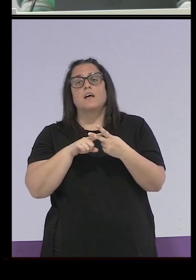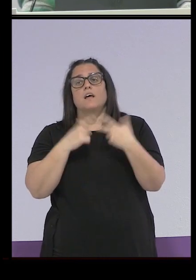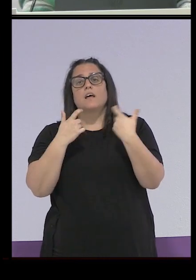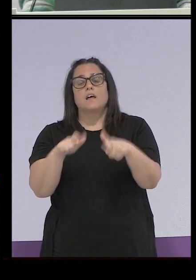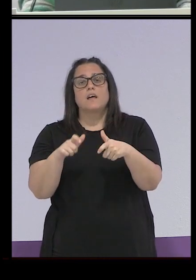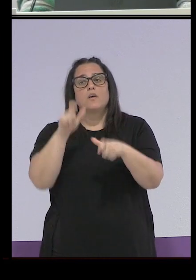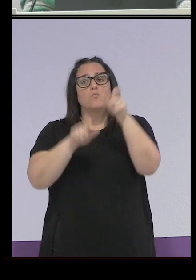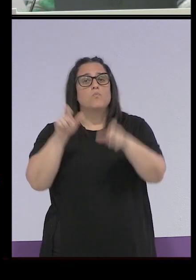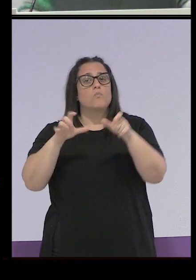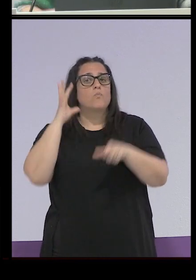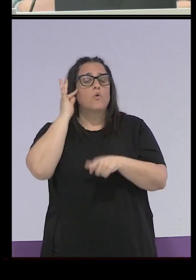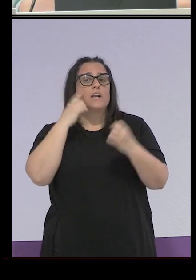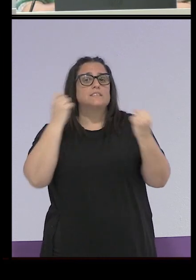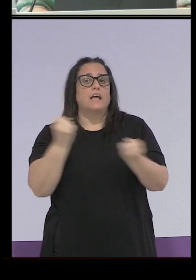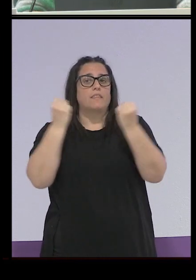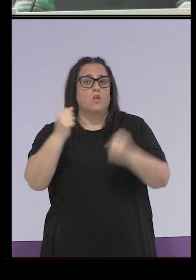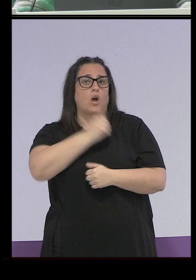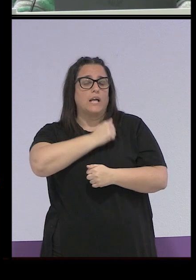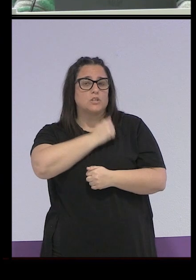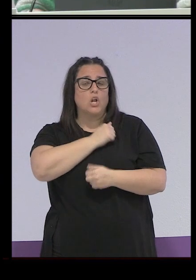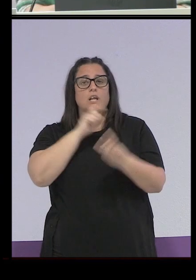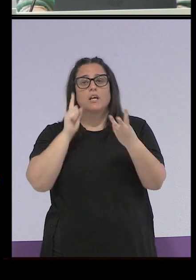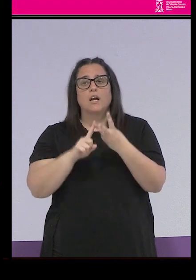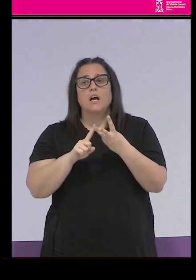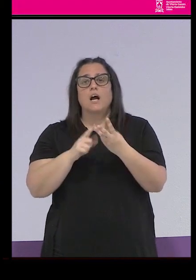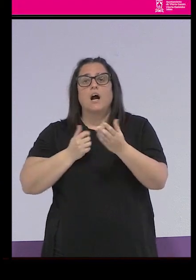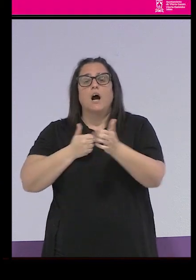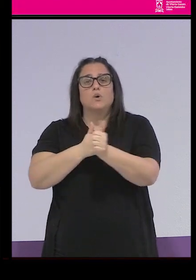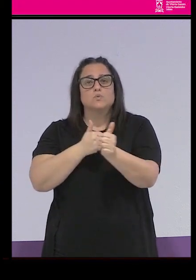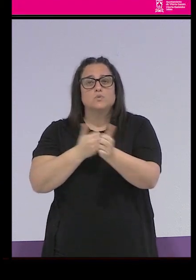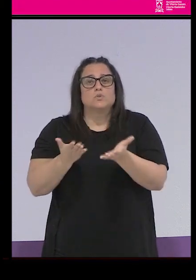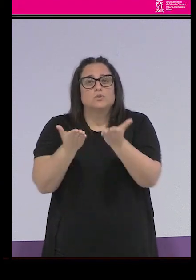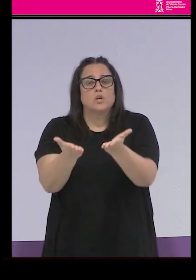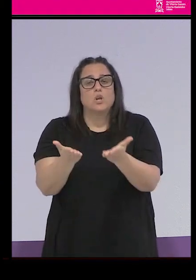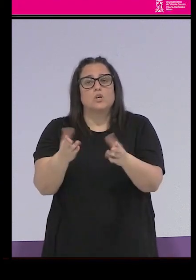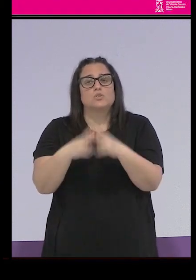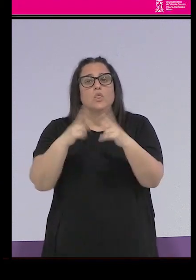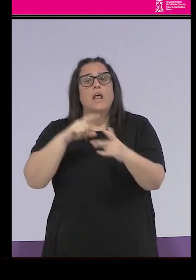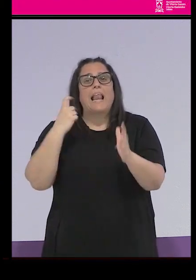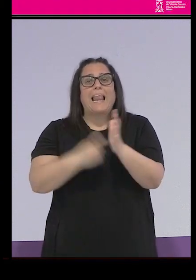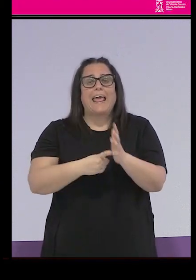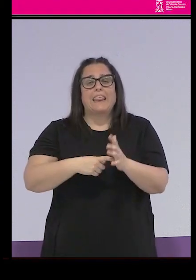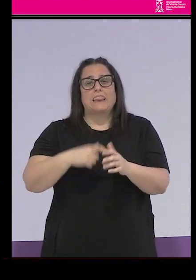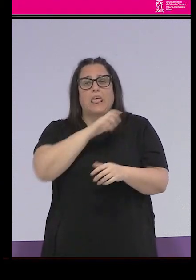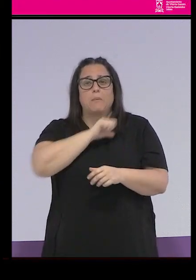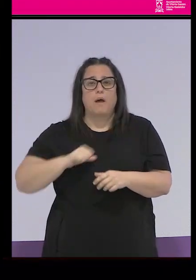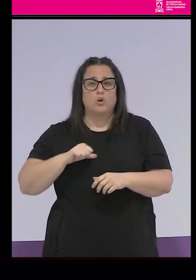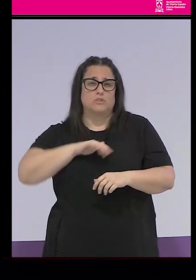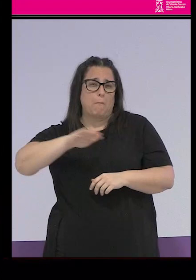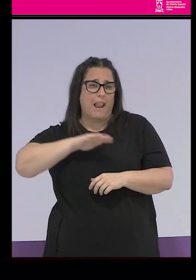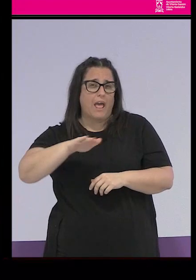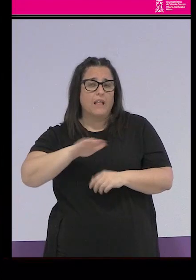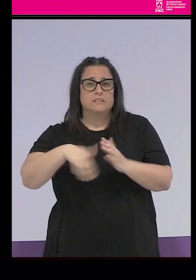de mujeres de acción católica, tenemos el auxilio social, tenemos la ley de vagos y maleantes primero, hasta el 70,